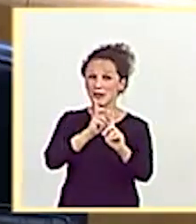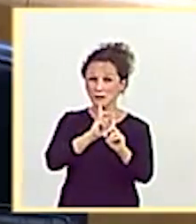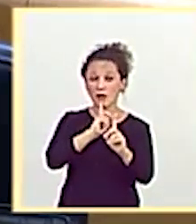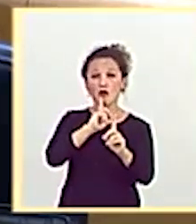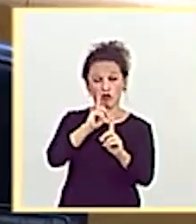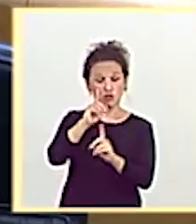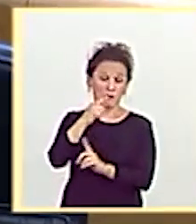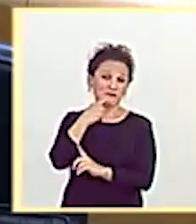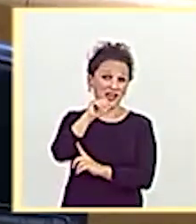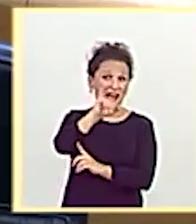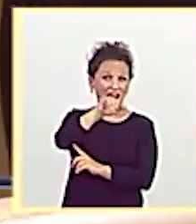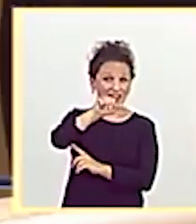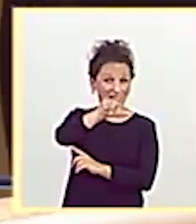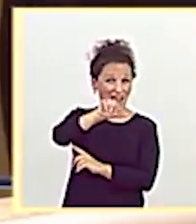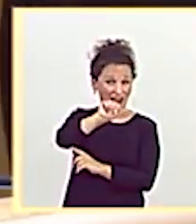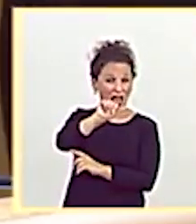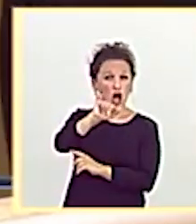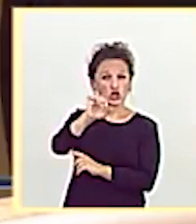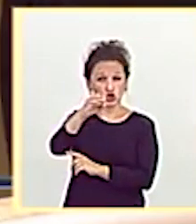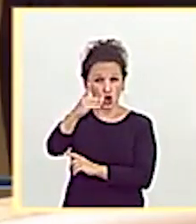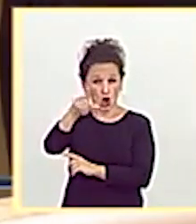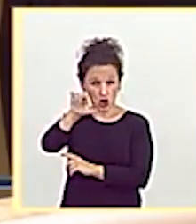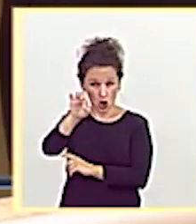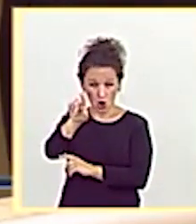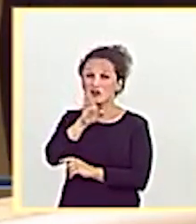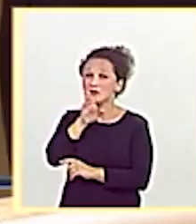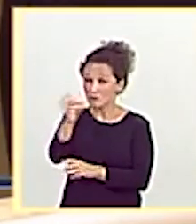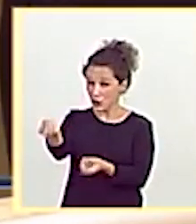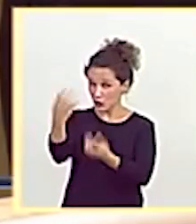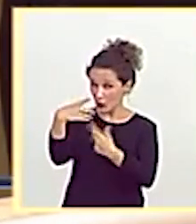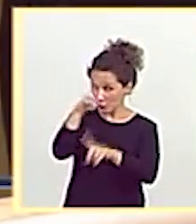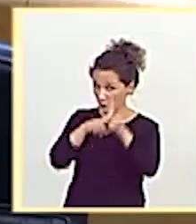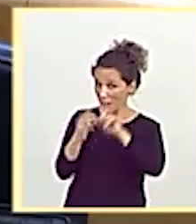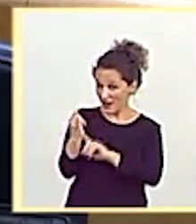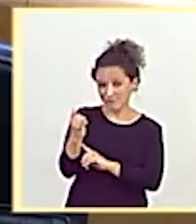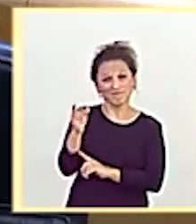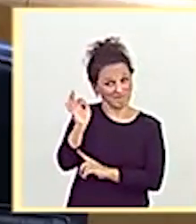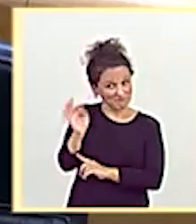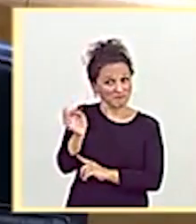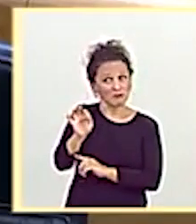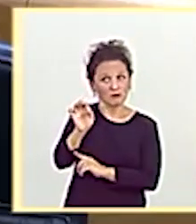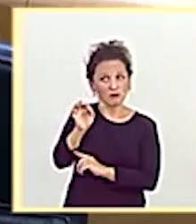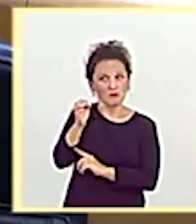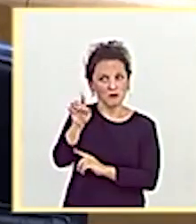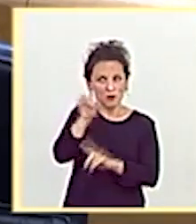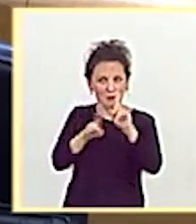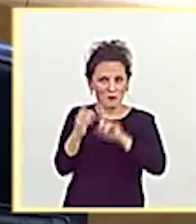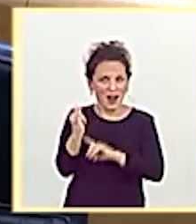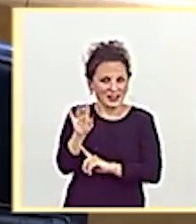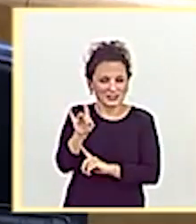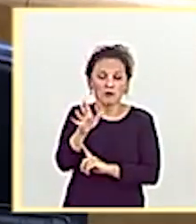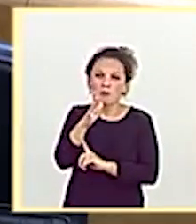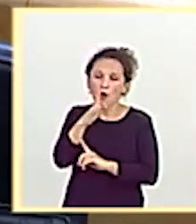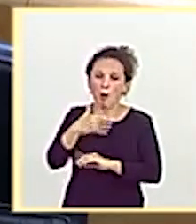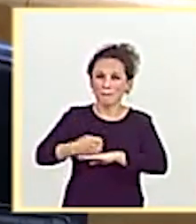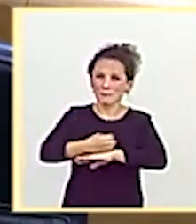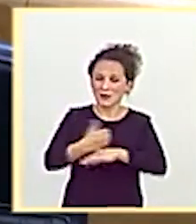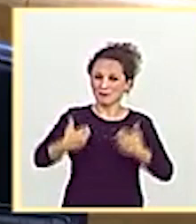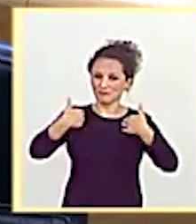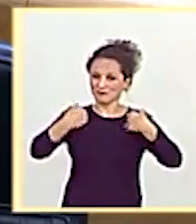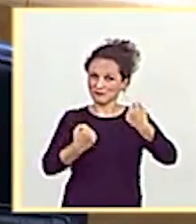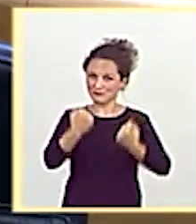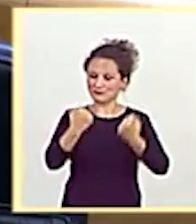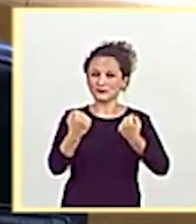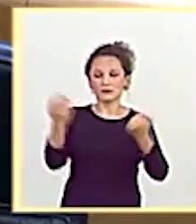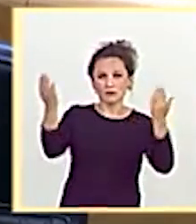en Yodio, que me ha planteado que hubo un problema, efectivamente hubo un problema que se dio a una falta puntual de maquinistas que estamos intentando